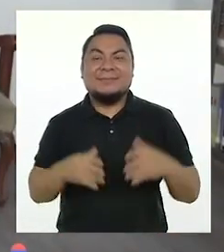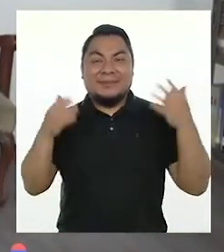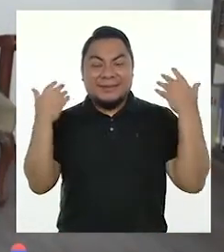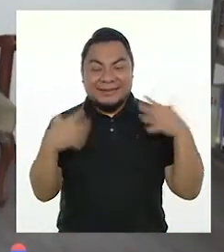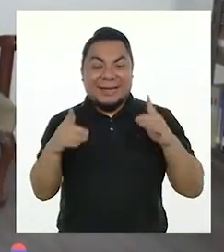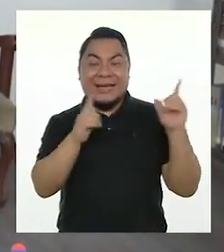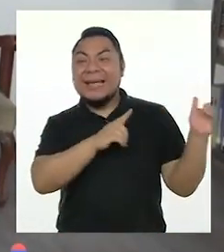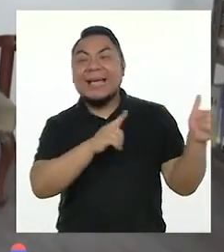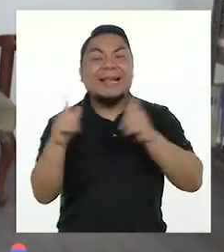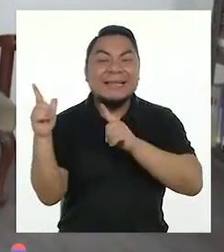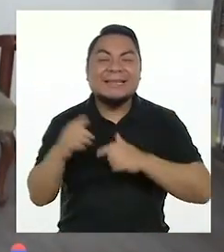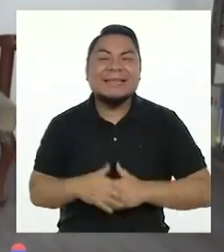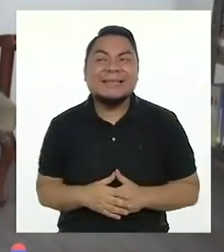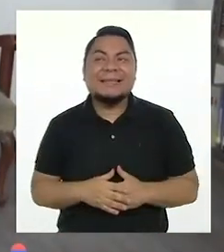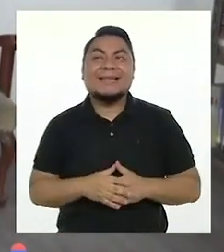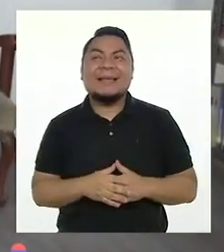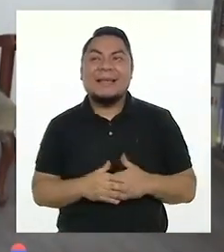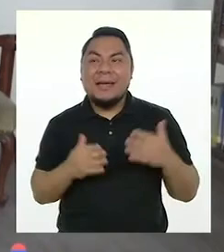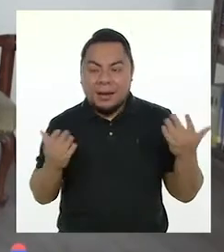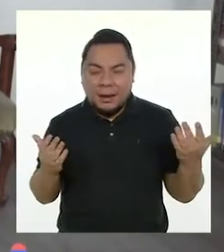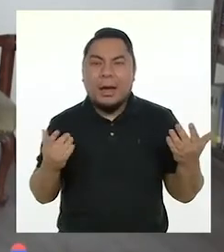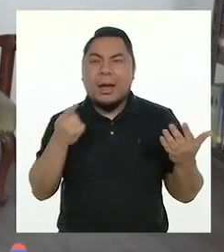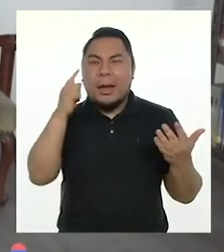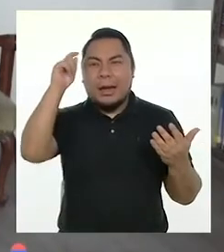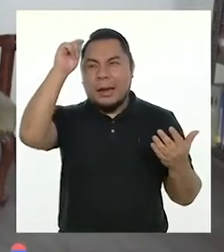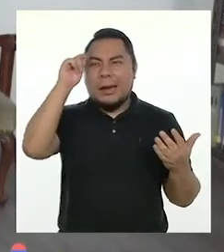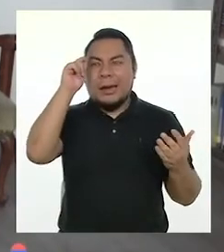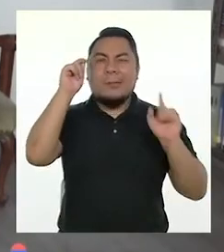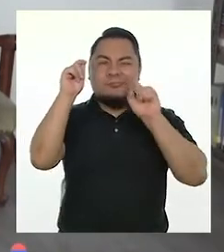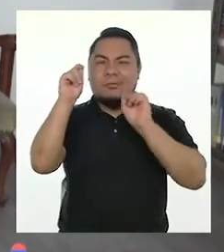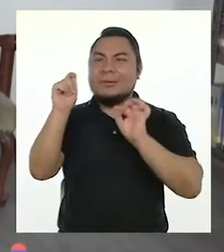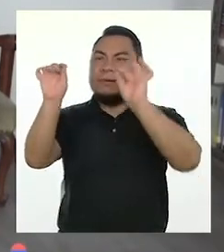¡Ya estoy listo! Vamos a dejar esto.